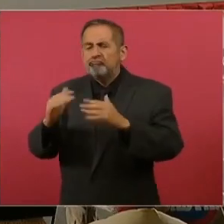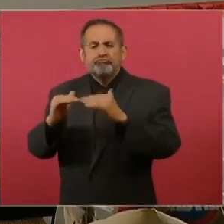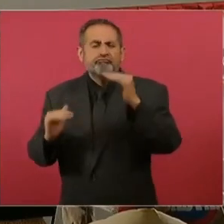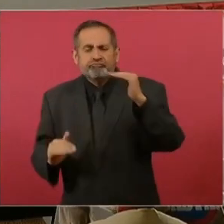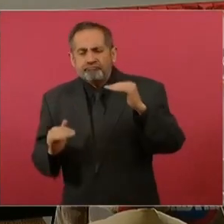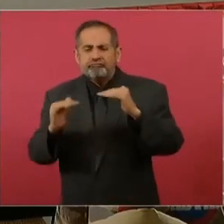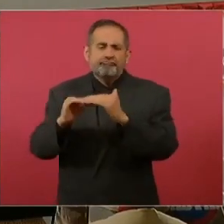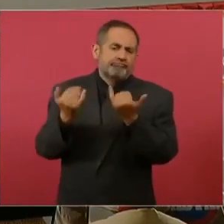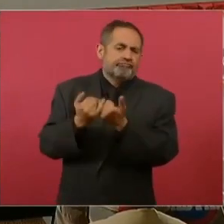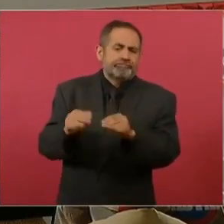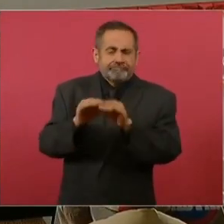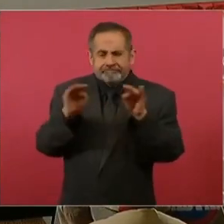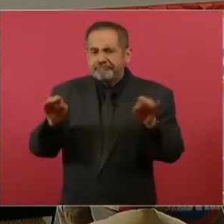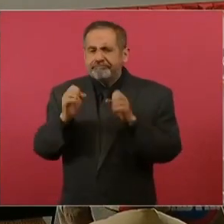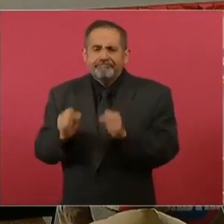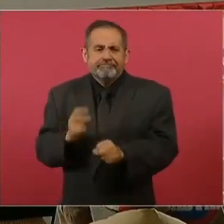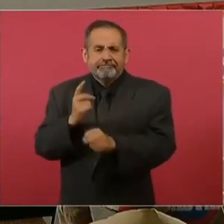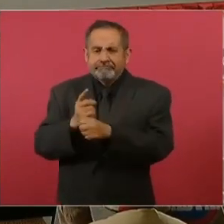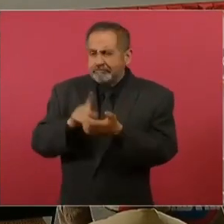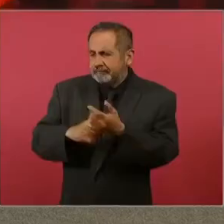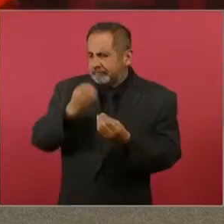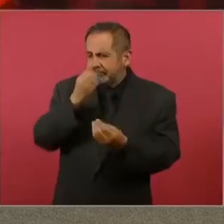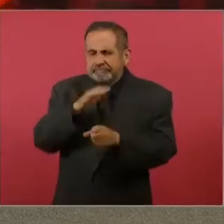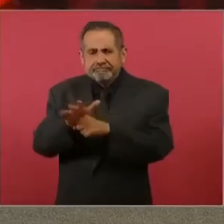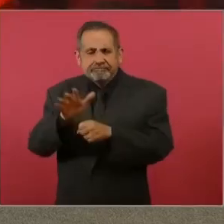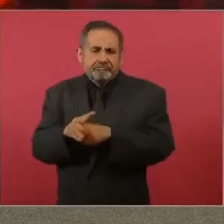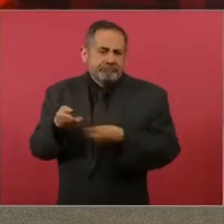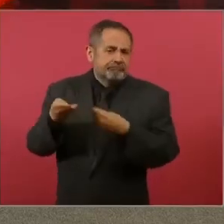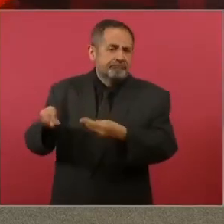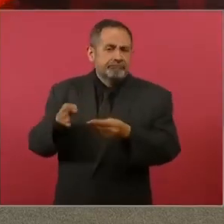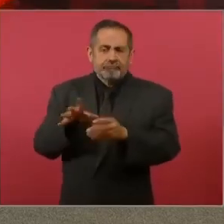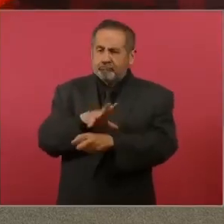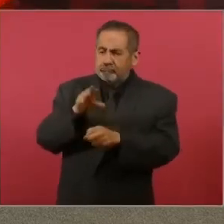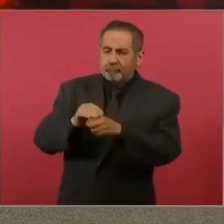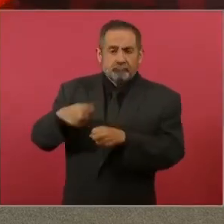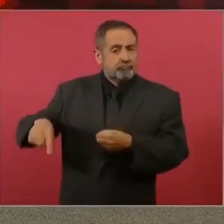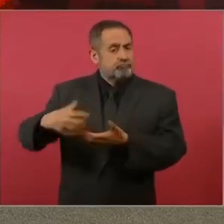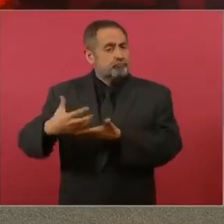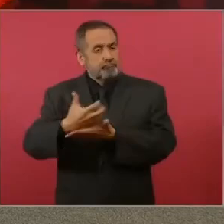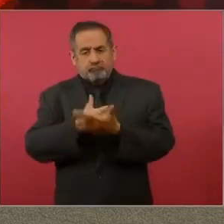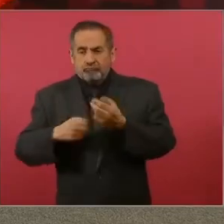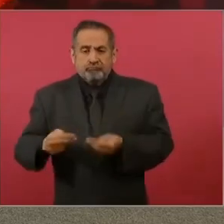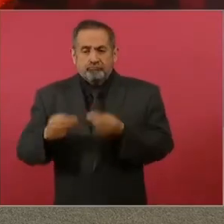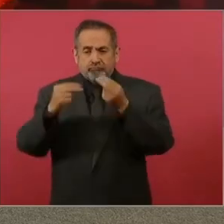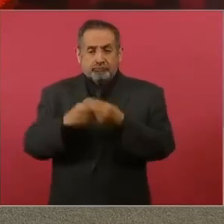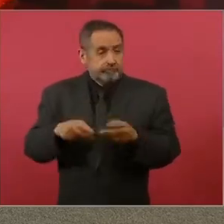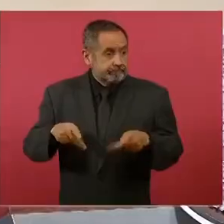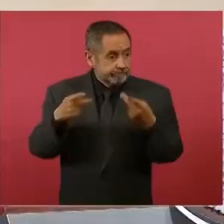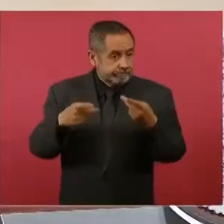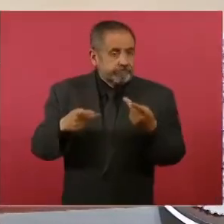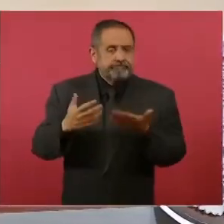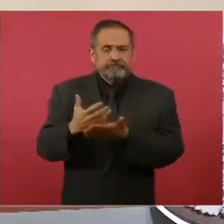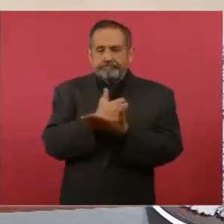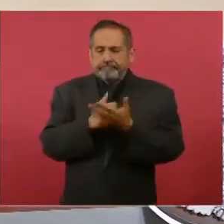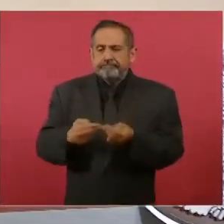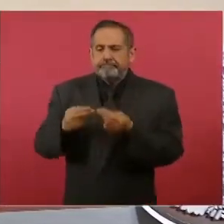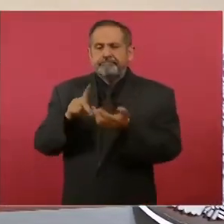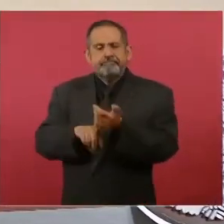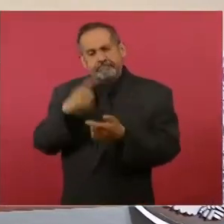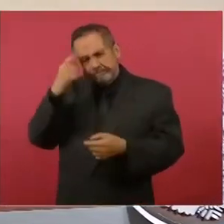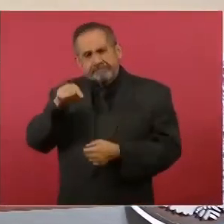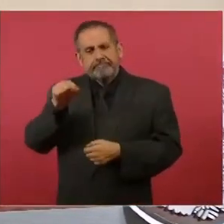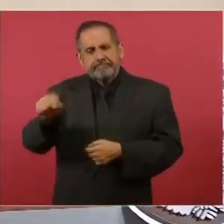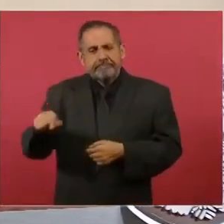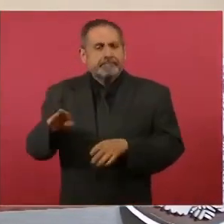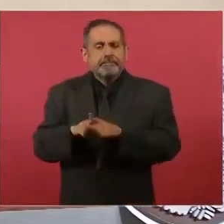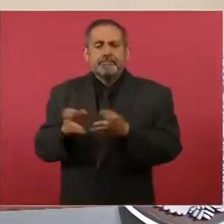desigualdad, dar seguridad alimentaria a la familia y generar un ingreso con la venta del excedente de la producción. Se trata